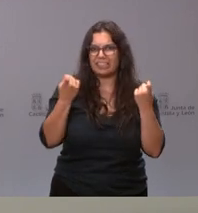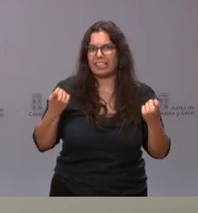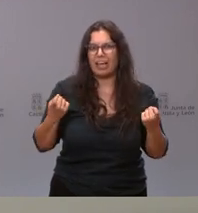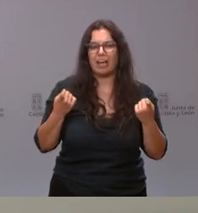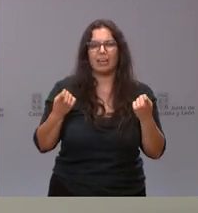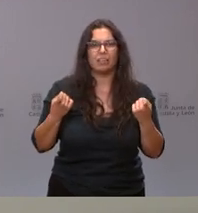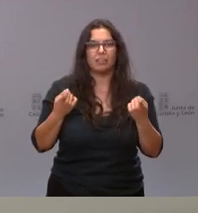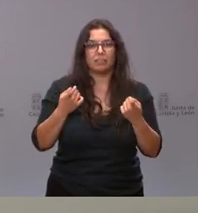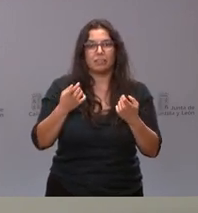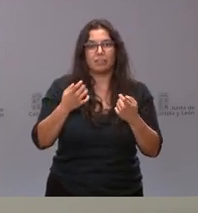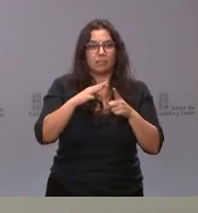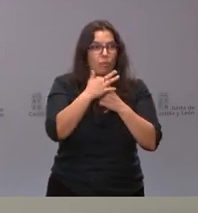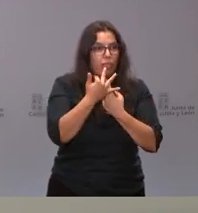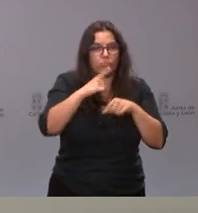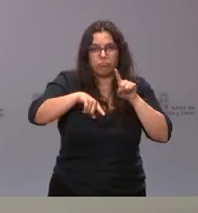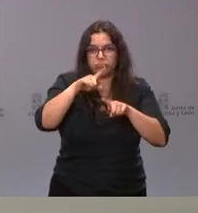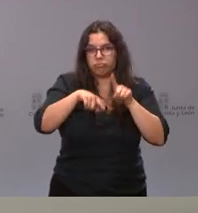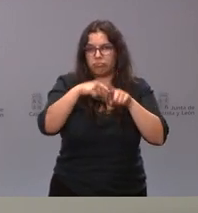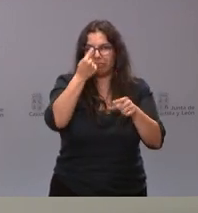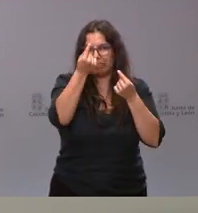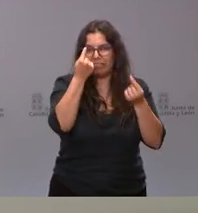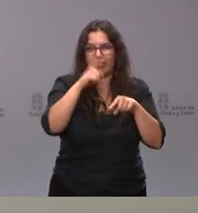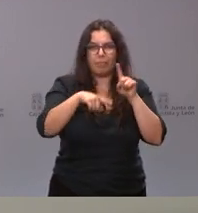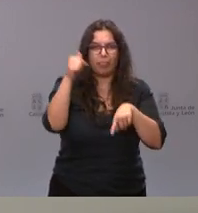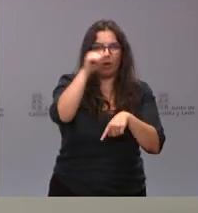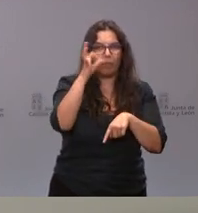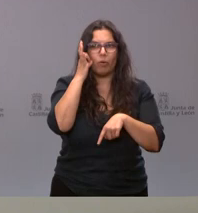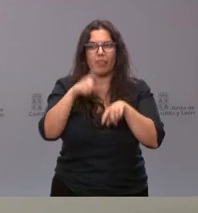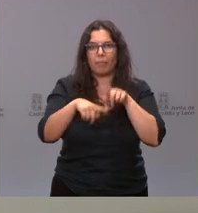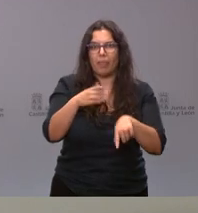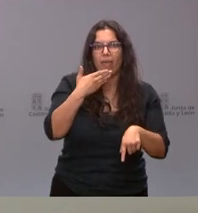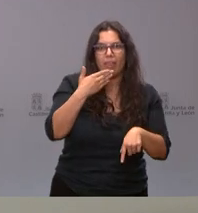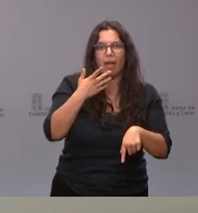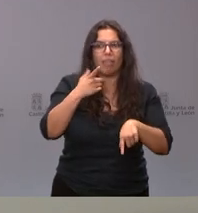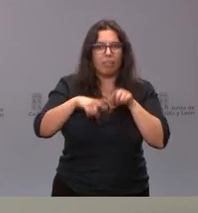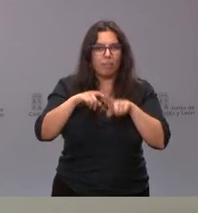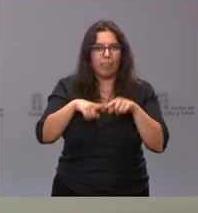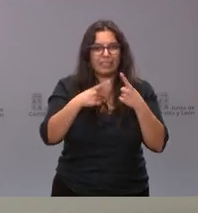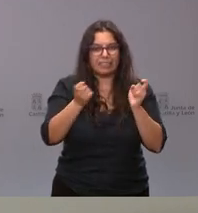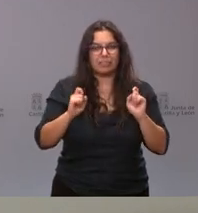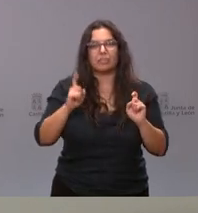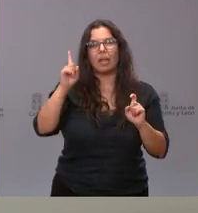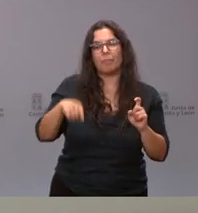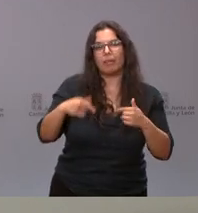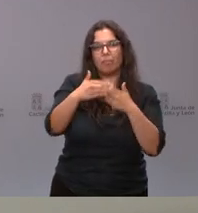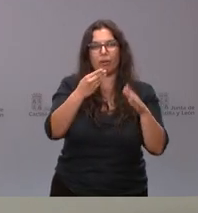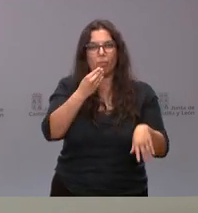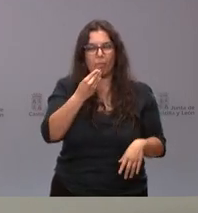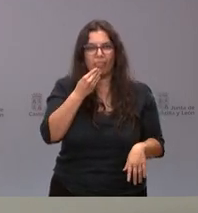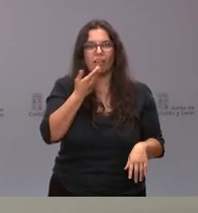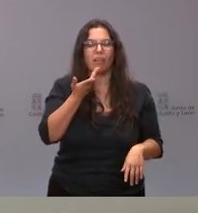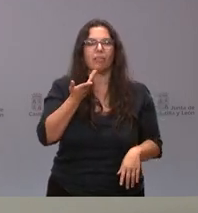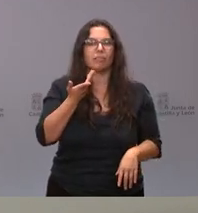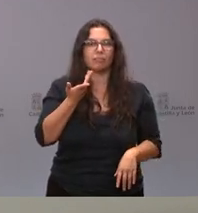circunstancias que aquí se precisan, en función del género y la edad de las personas que lo van a recibir, kits nutricionales también